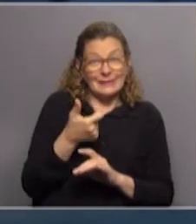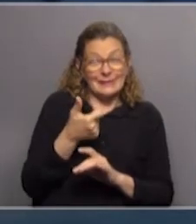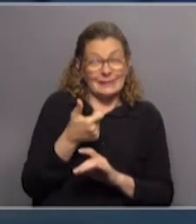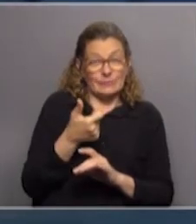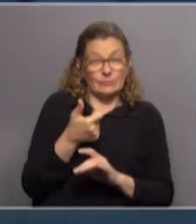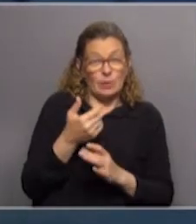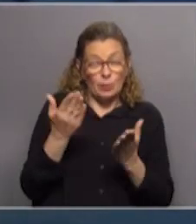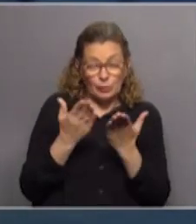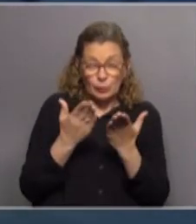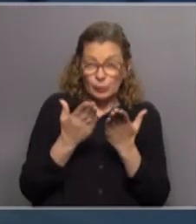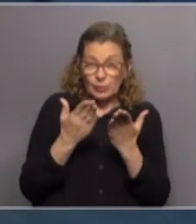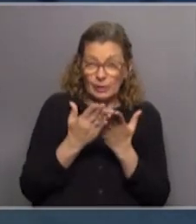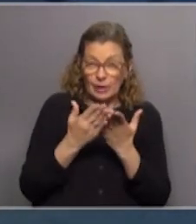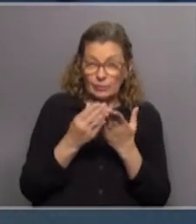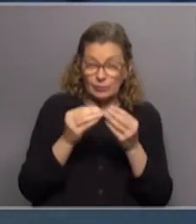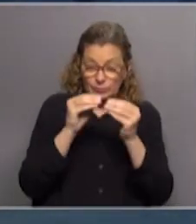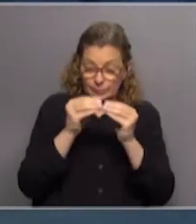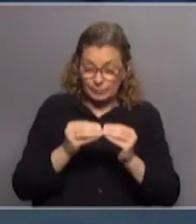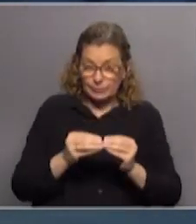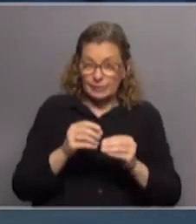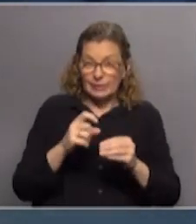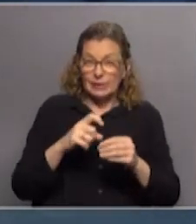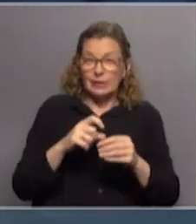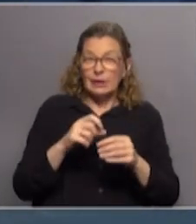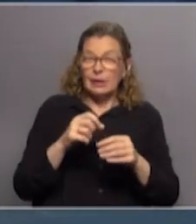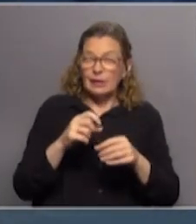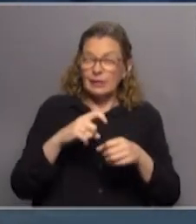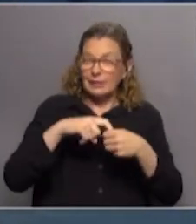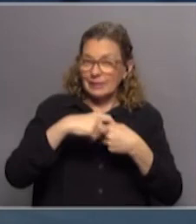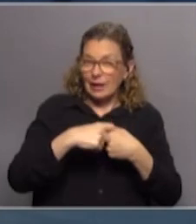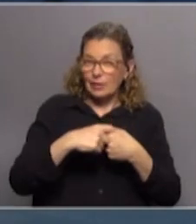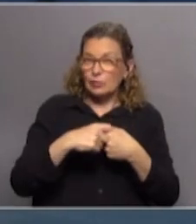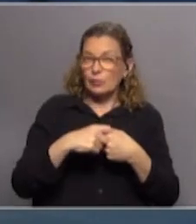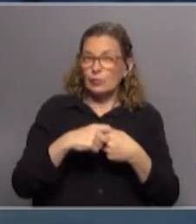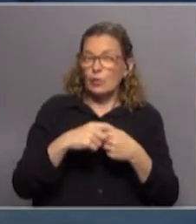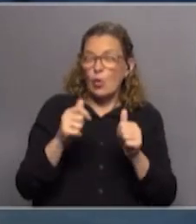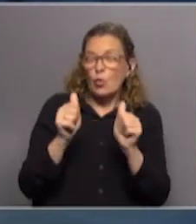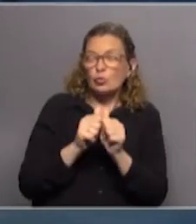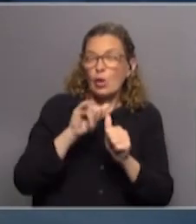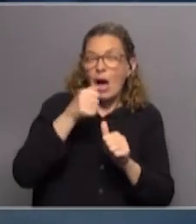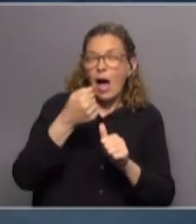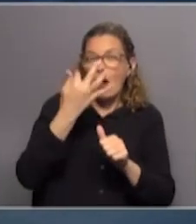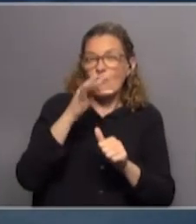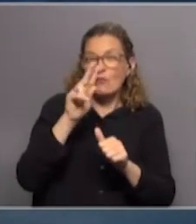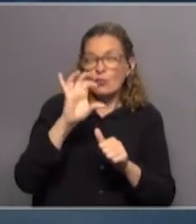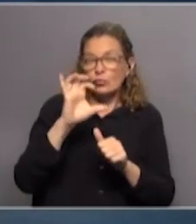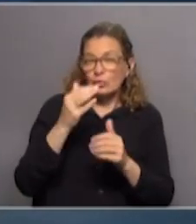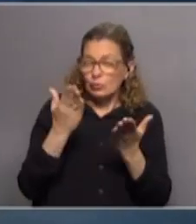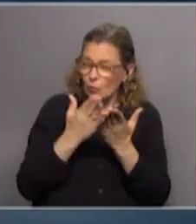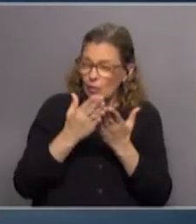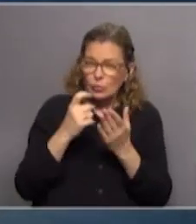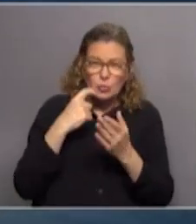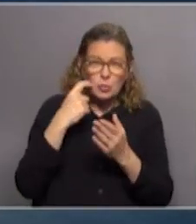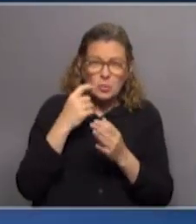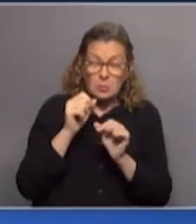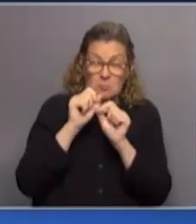estudiando, la contadora de nuestro sindicato, tanto como el contador de la FUS están estudiando los números. No nos